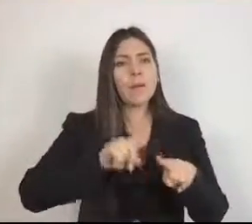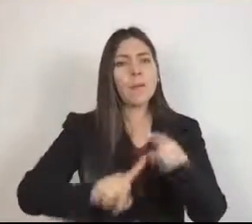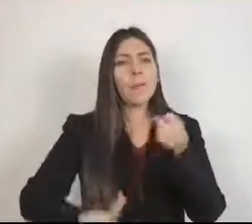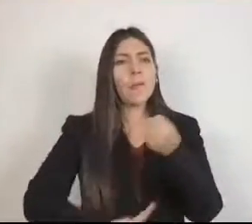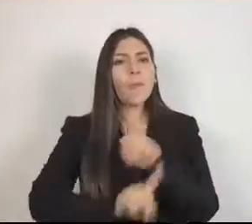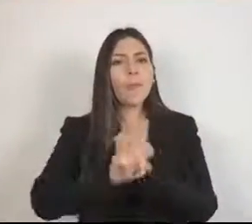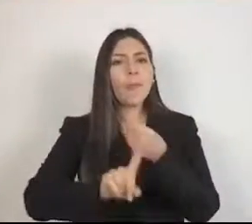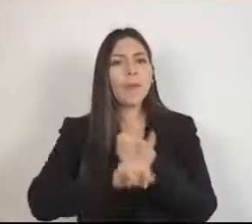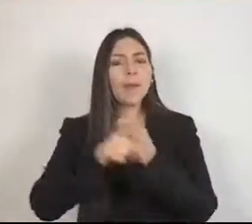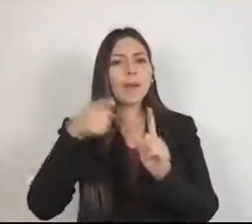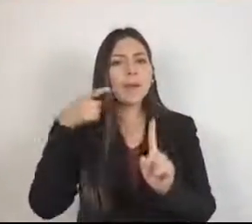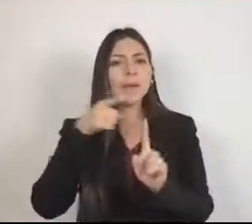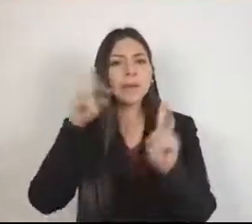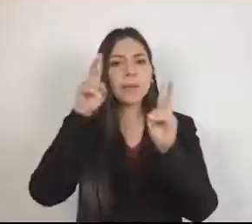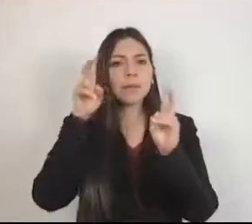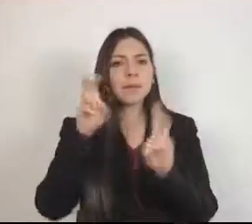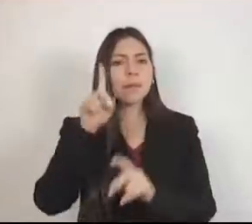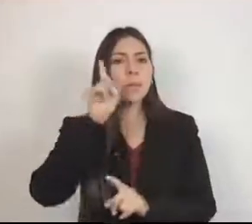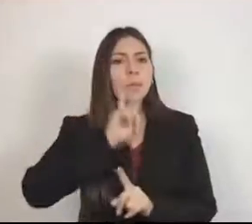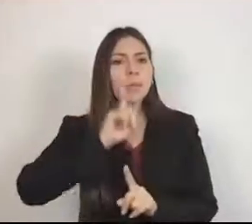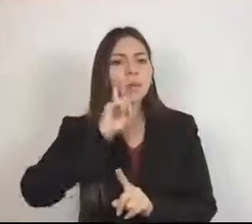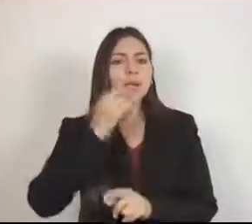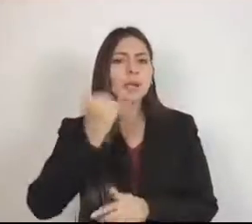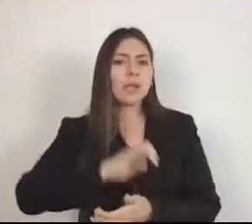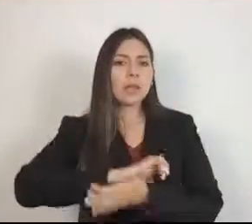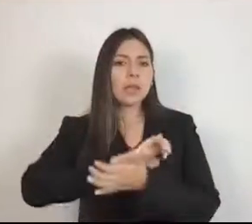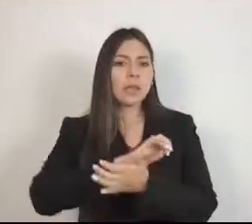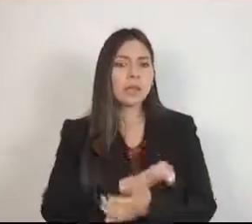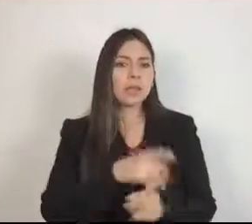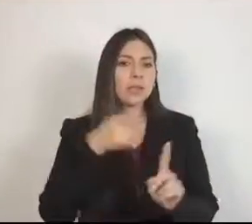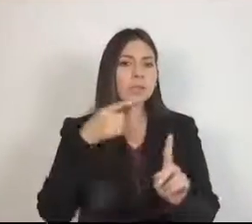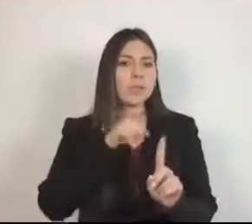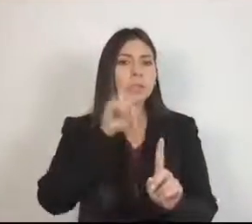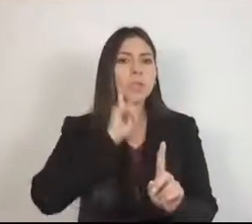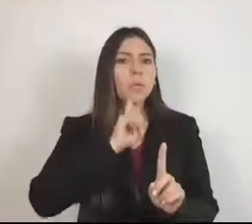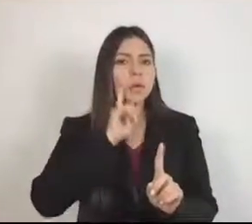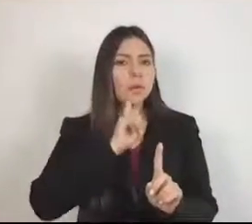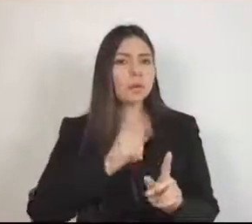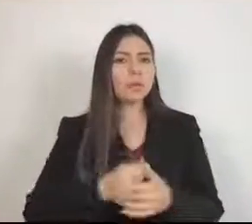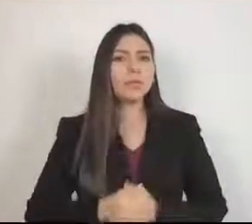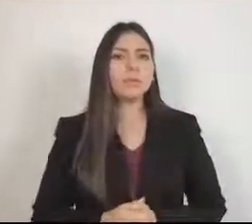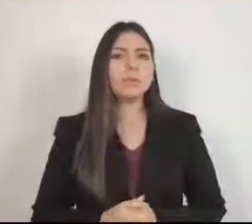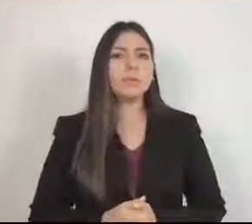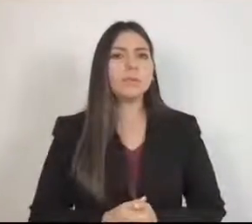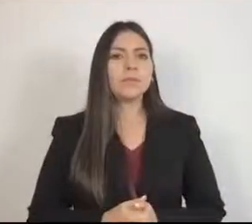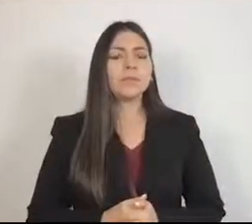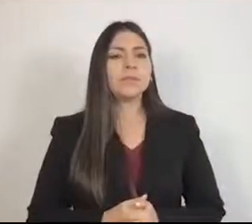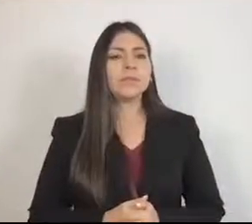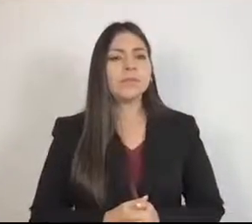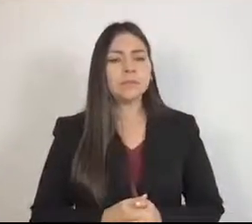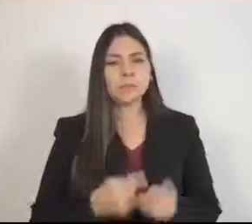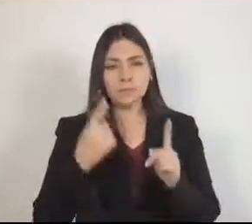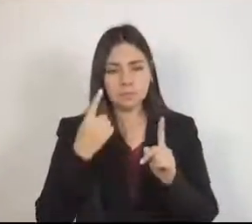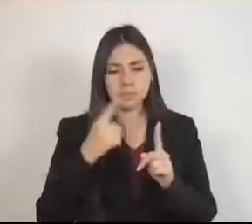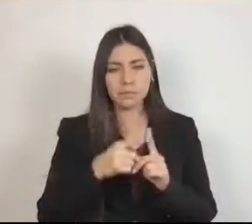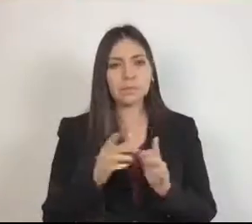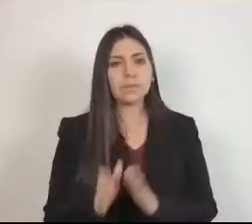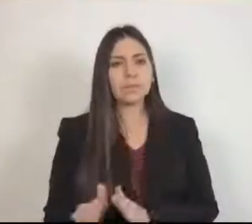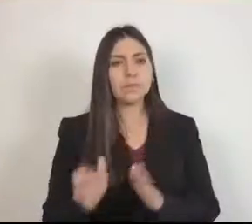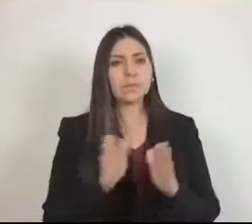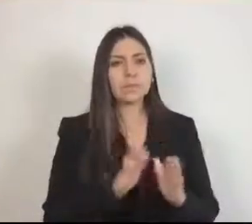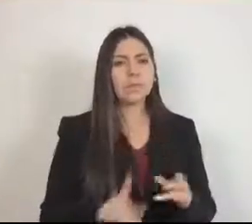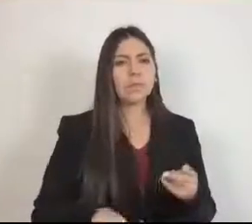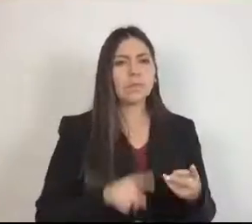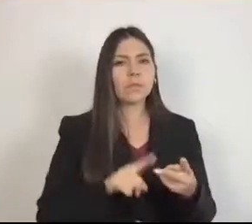y la discriminación que tiene este importante sector? Por otro lado, estamos